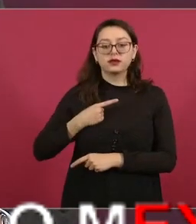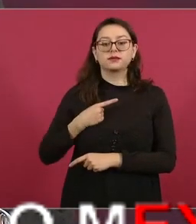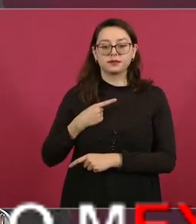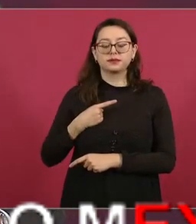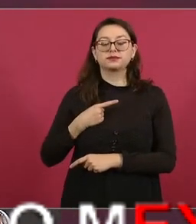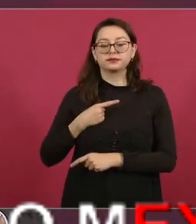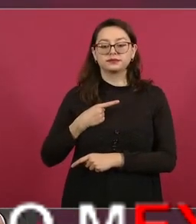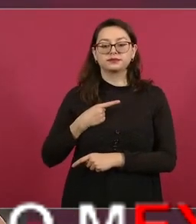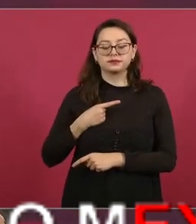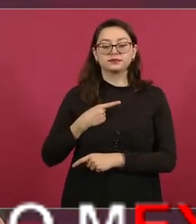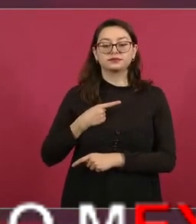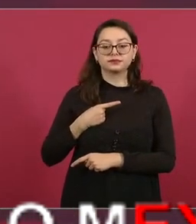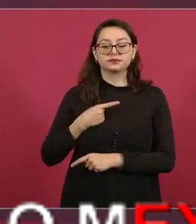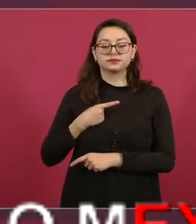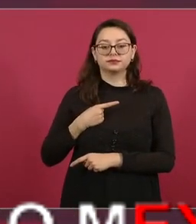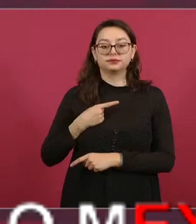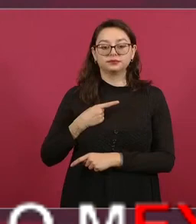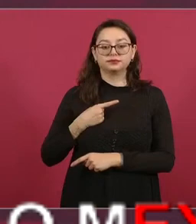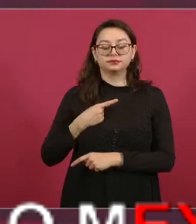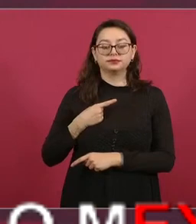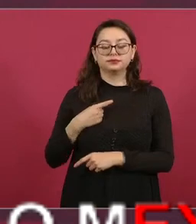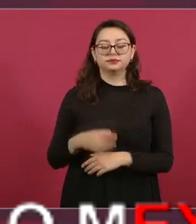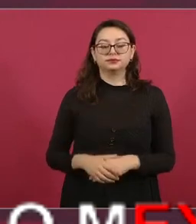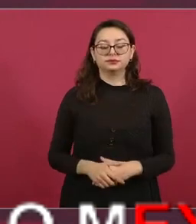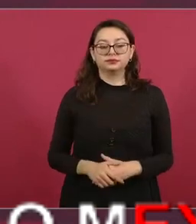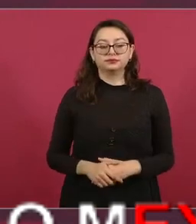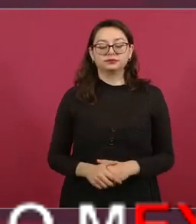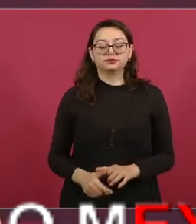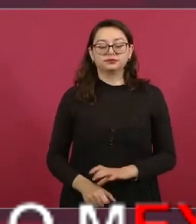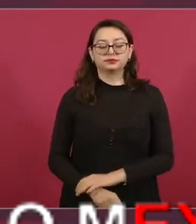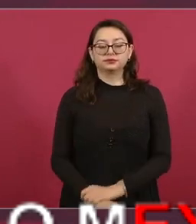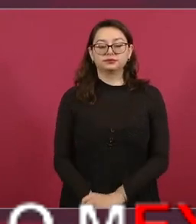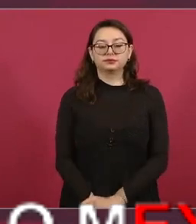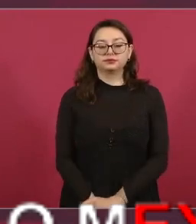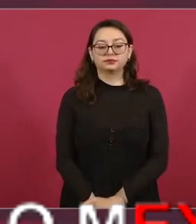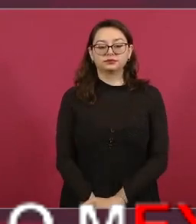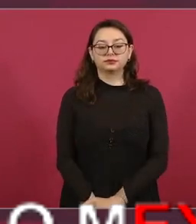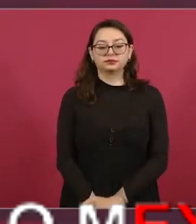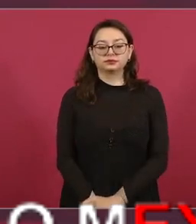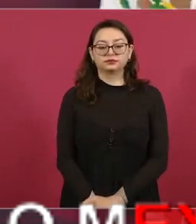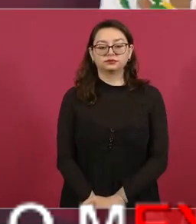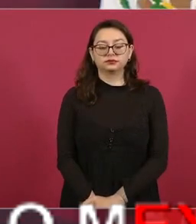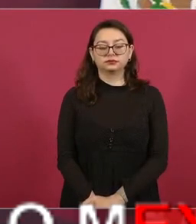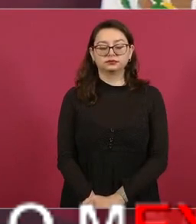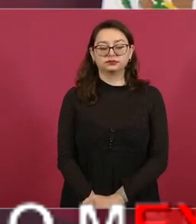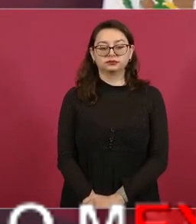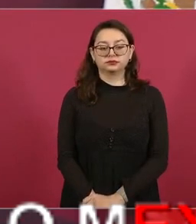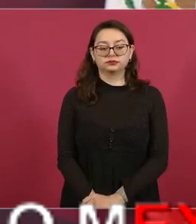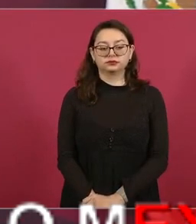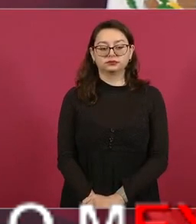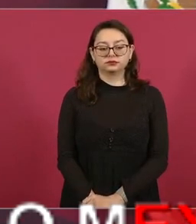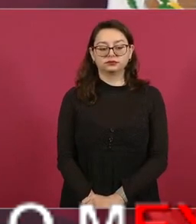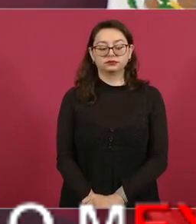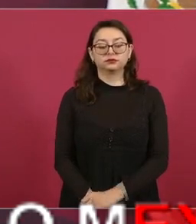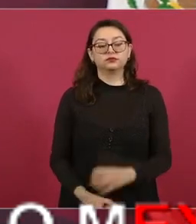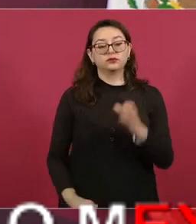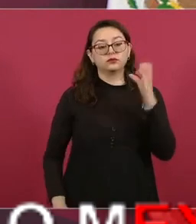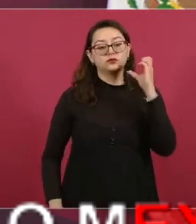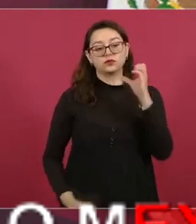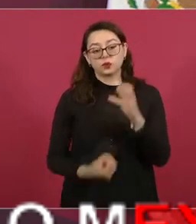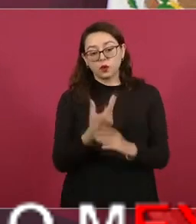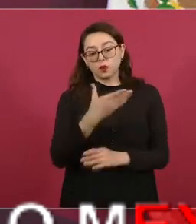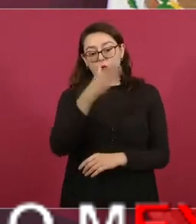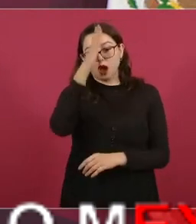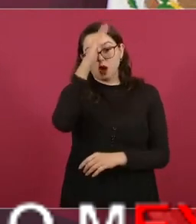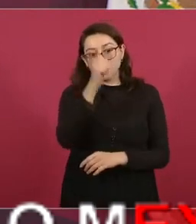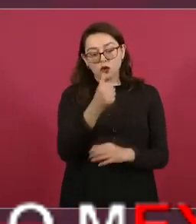es este un acuerdo distinto eso es lo que tiene